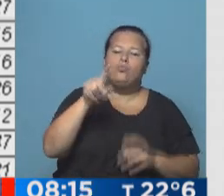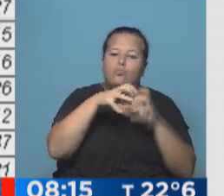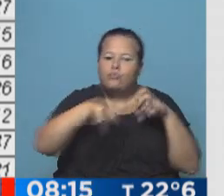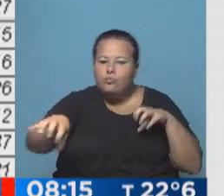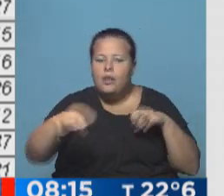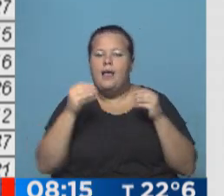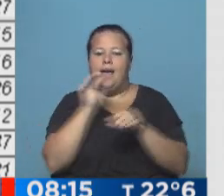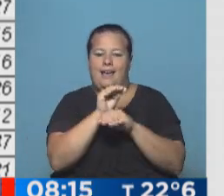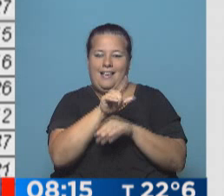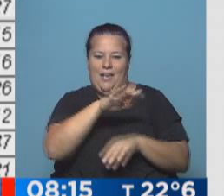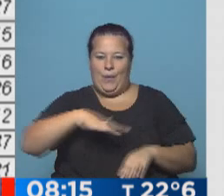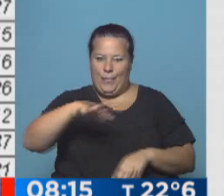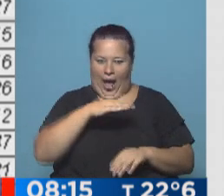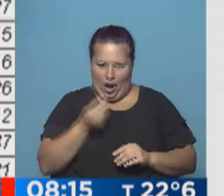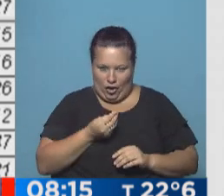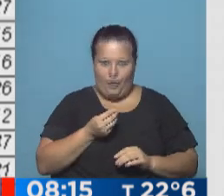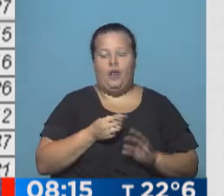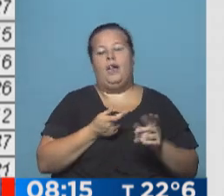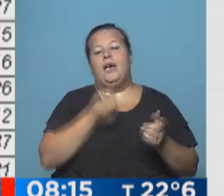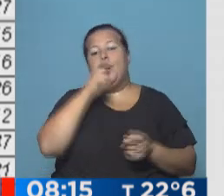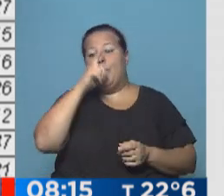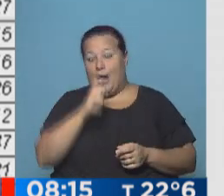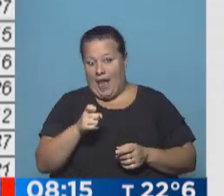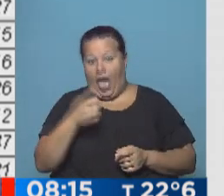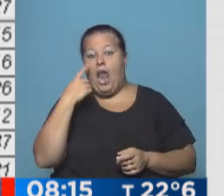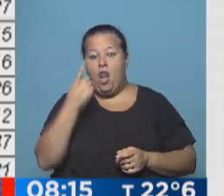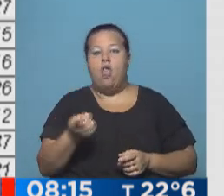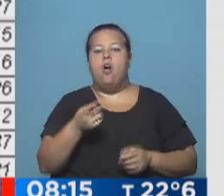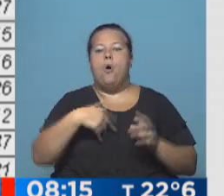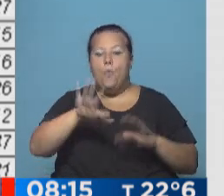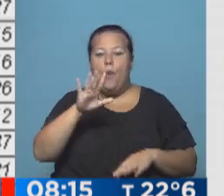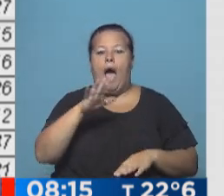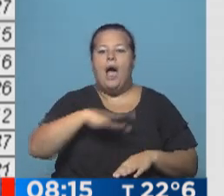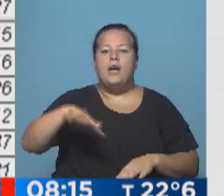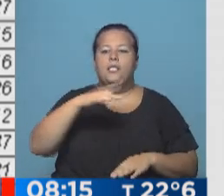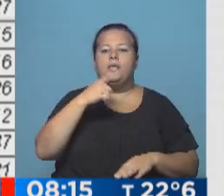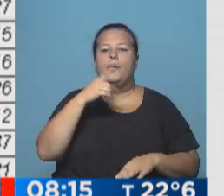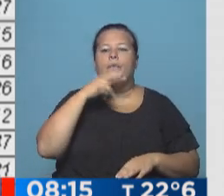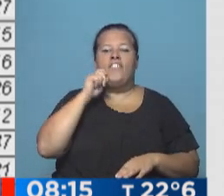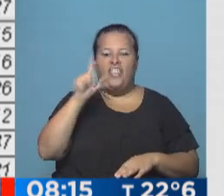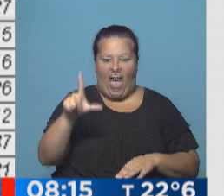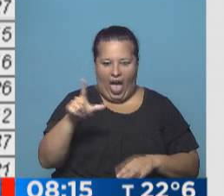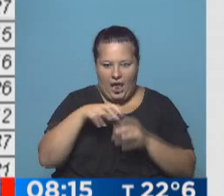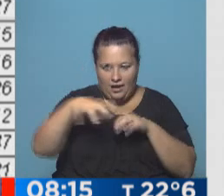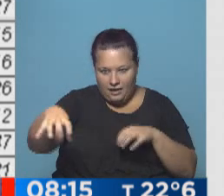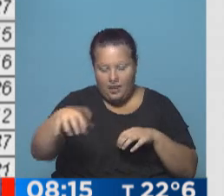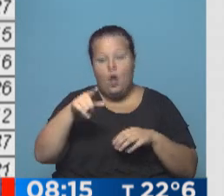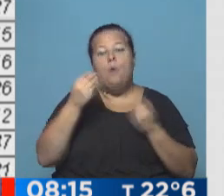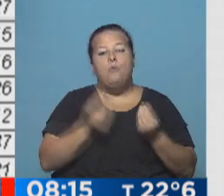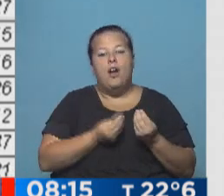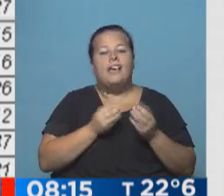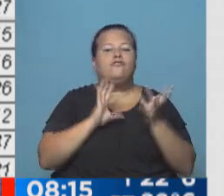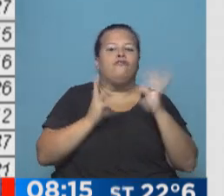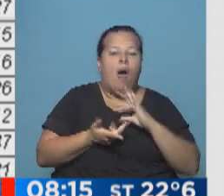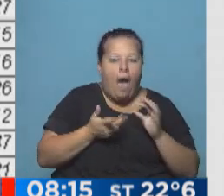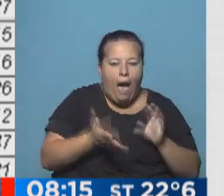que alimenta tu domicilio. En el caso de Belgrano, como veíamos, la que va a sufrir es la subestación Vidal, porque es la